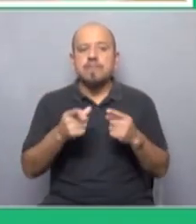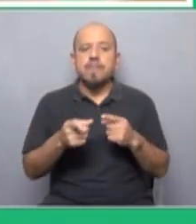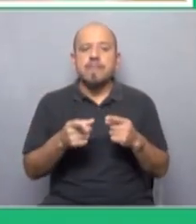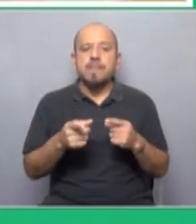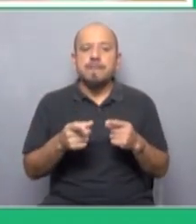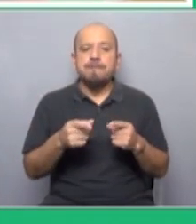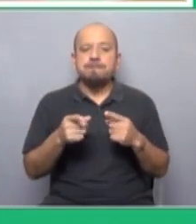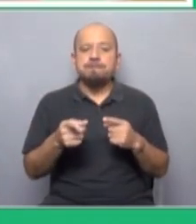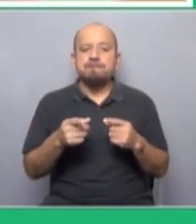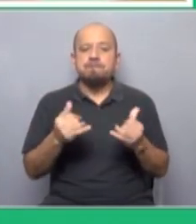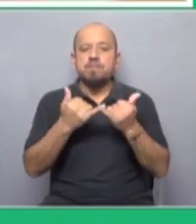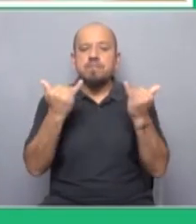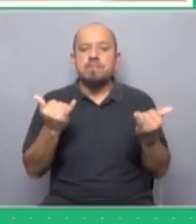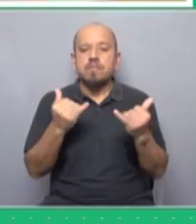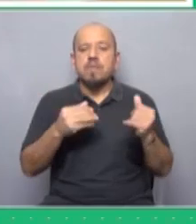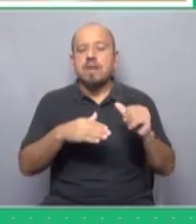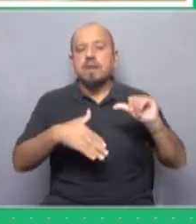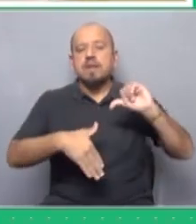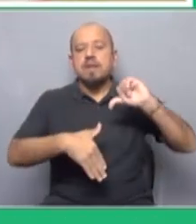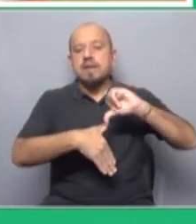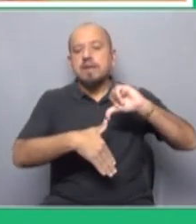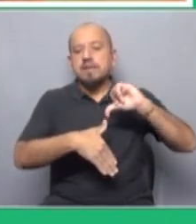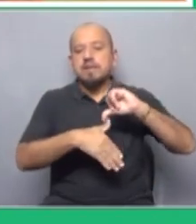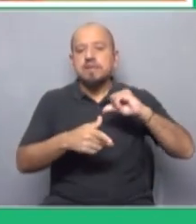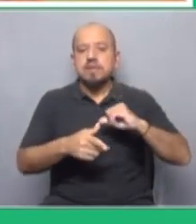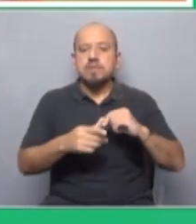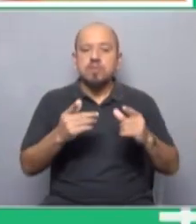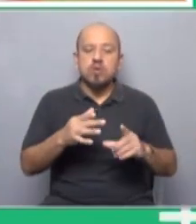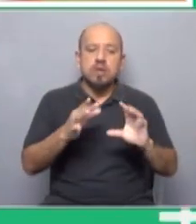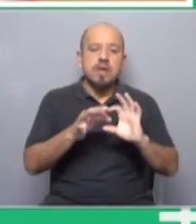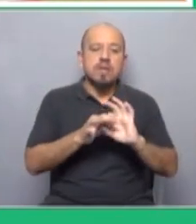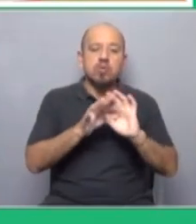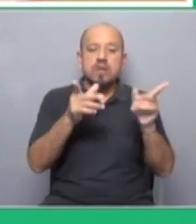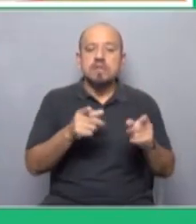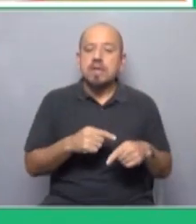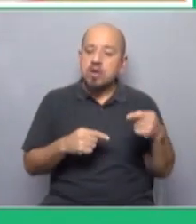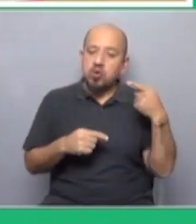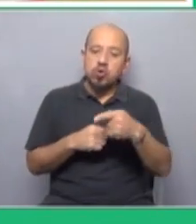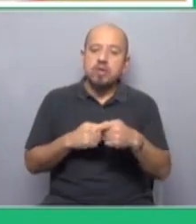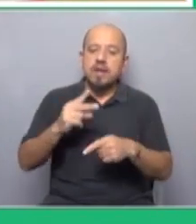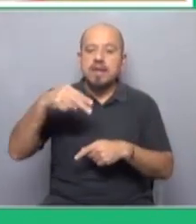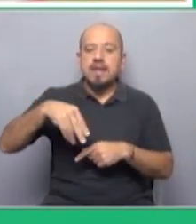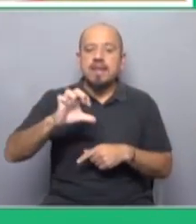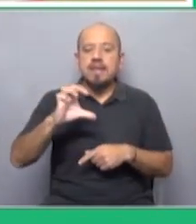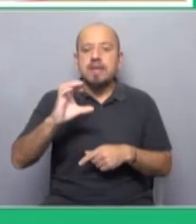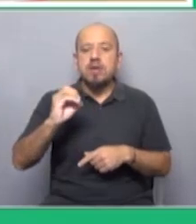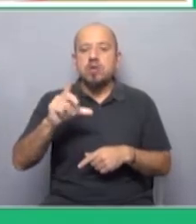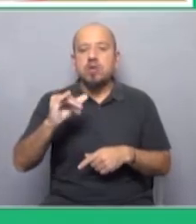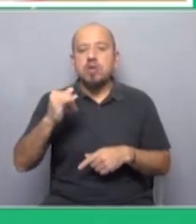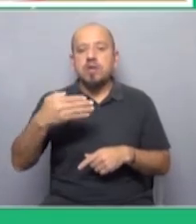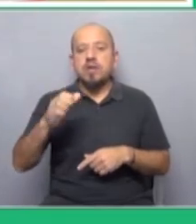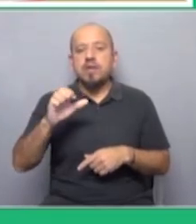que es la jornada continental por la democracia y contra el neoliberalismo que lo integramos de diferentes